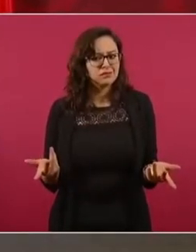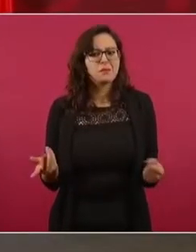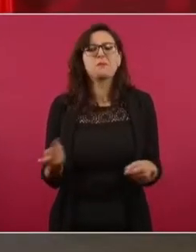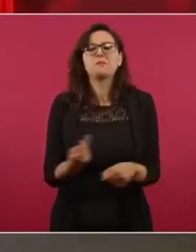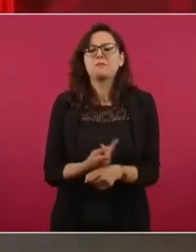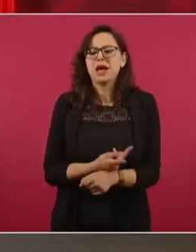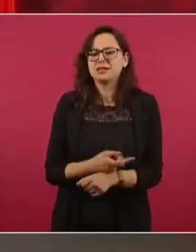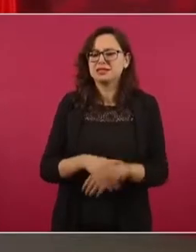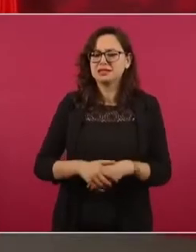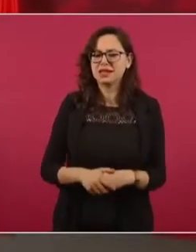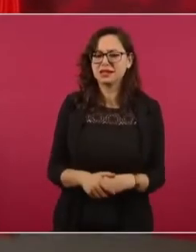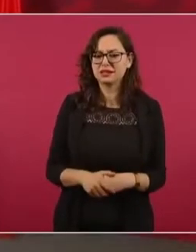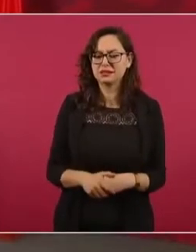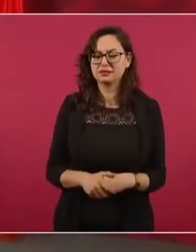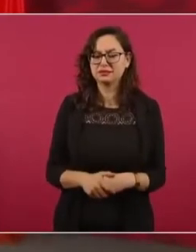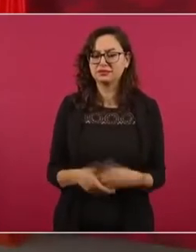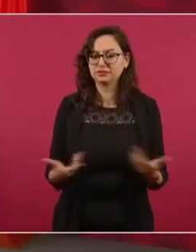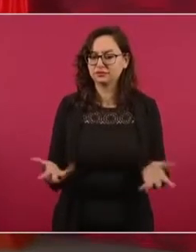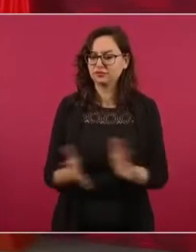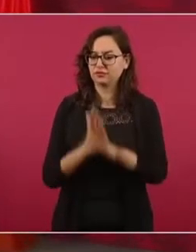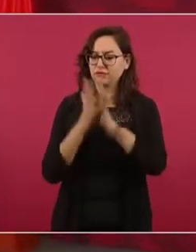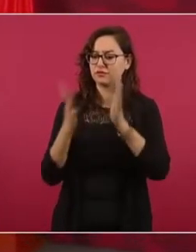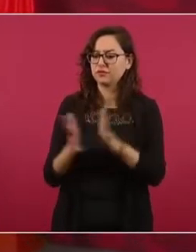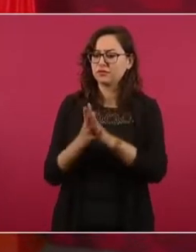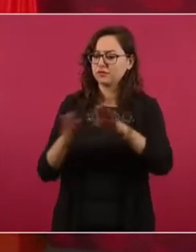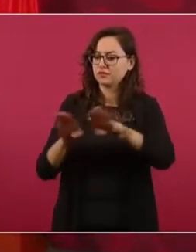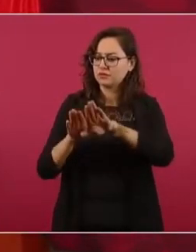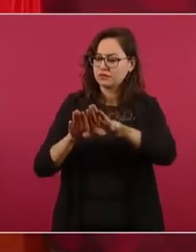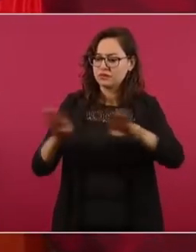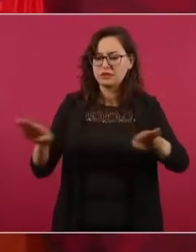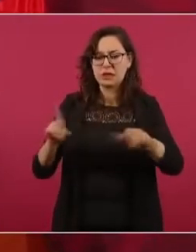la regla de oro de la democracia?